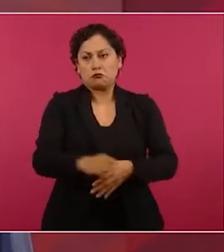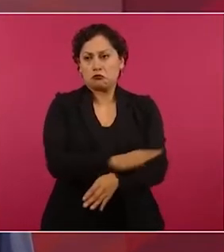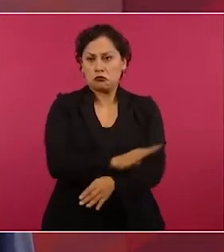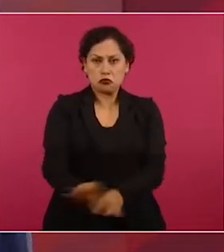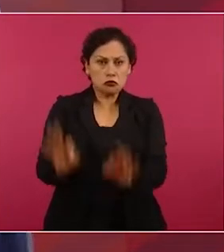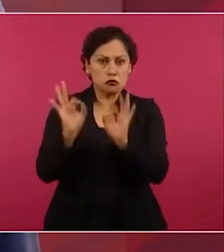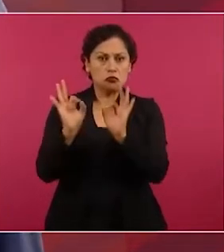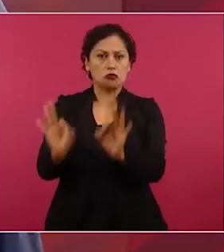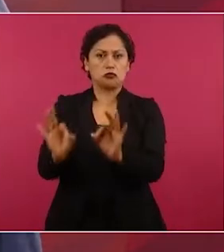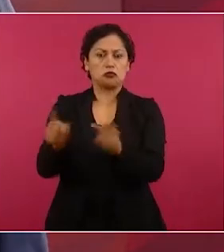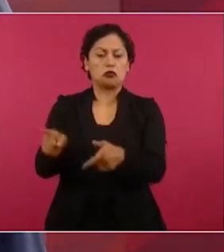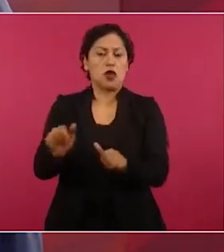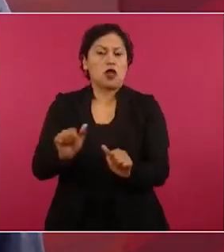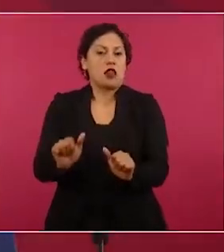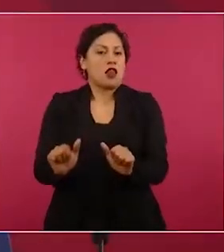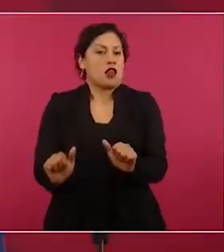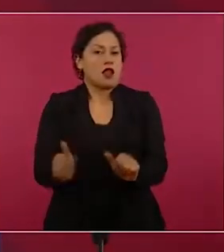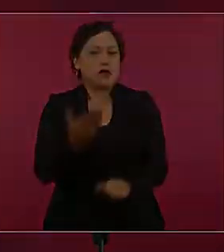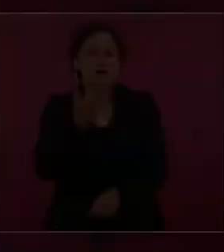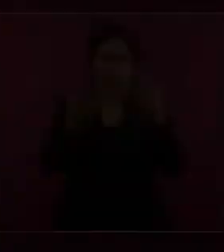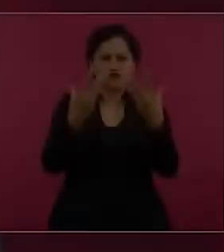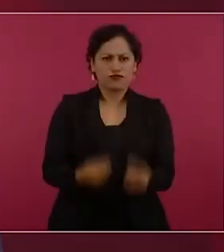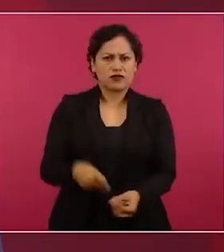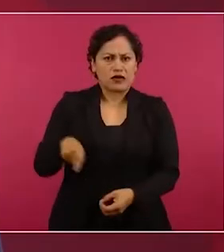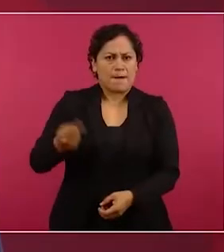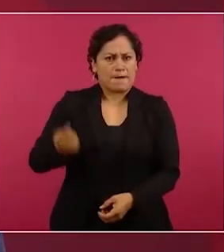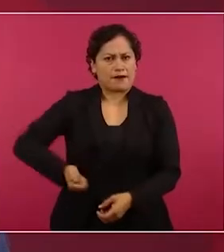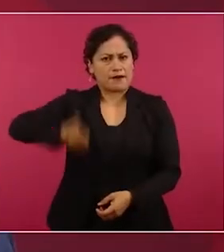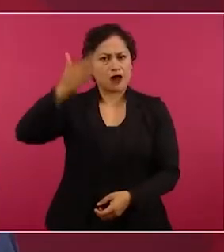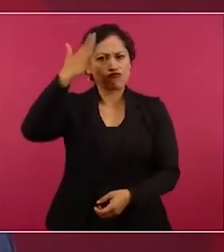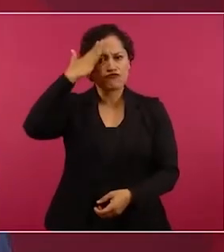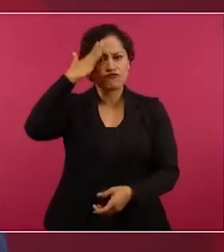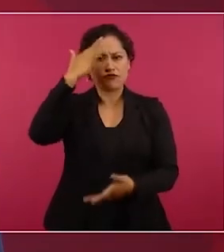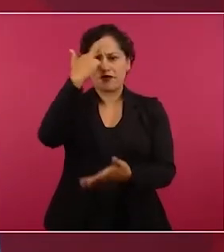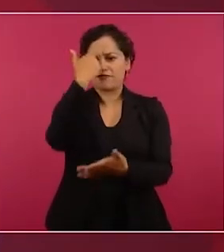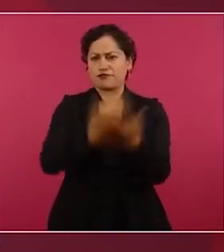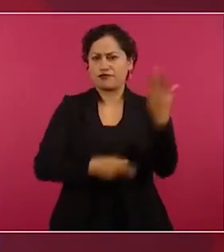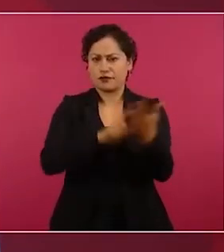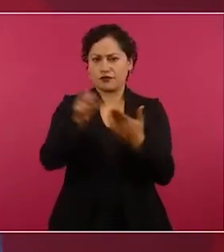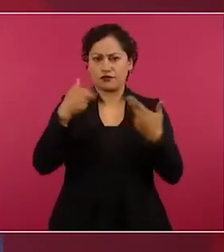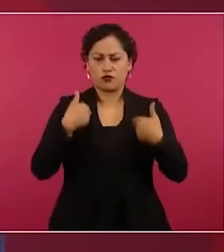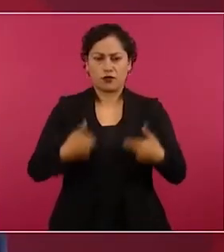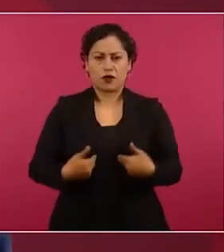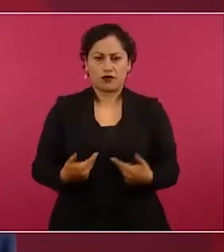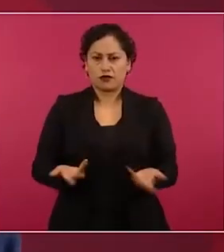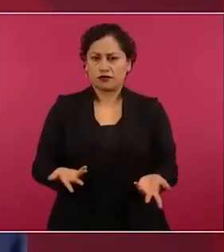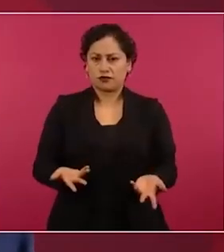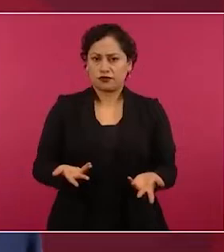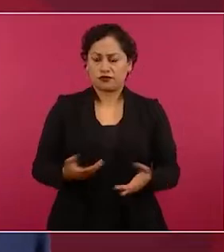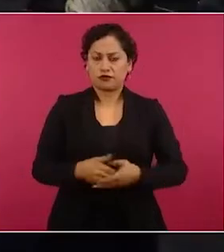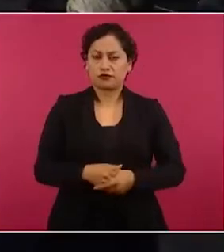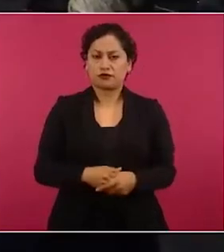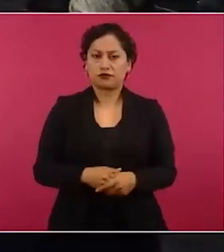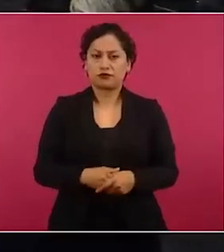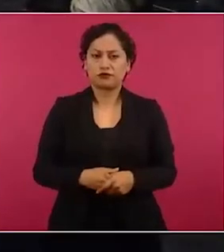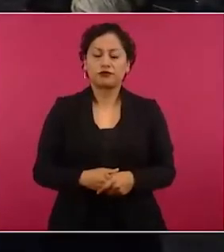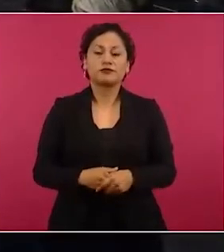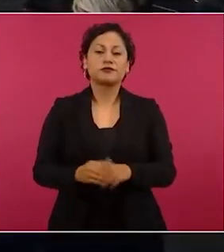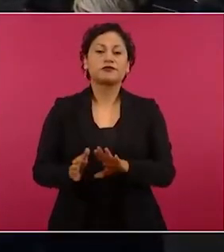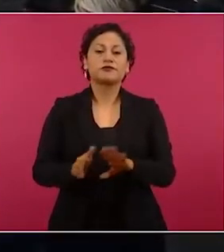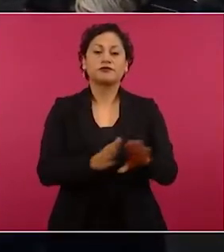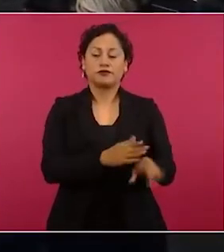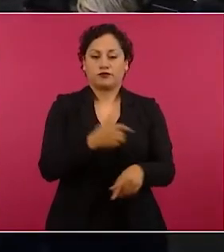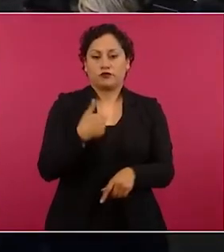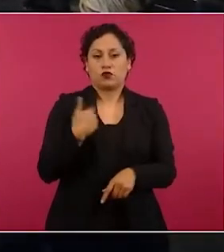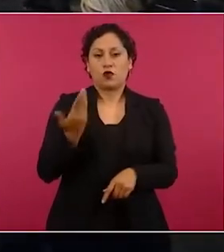no se afecta, al contrario. Yo le voy a pedir a